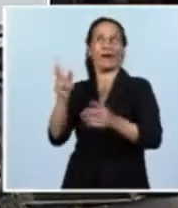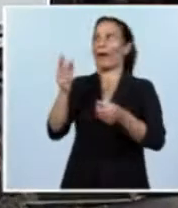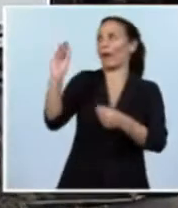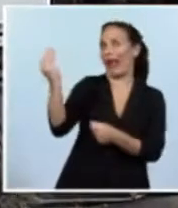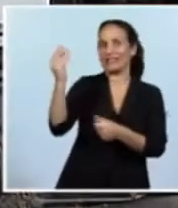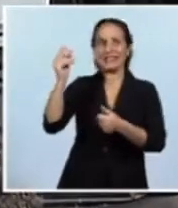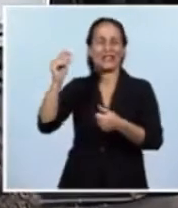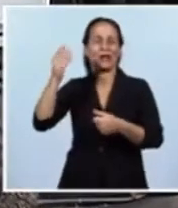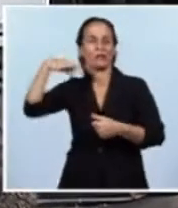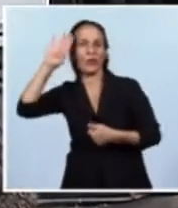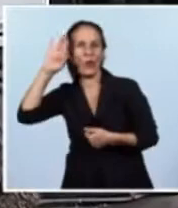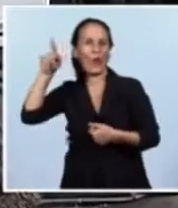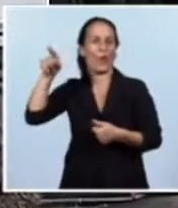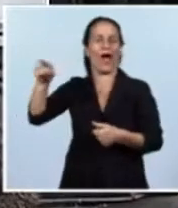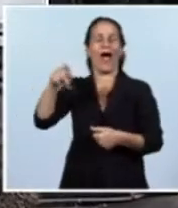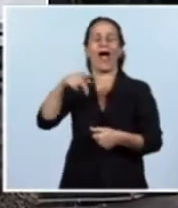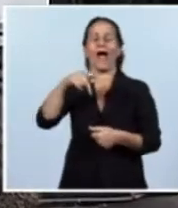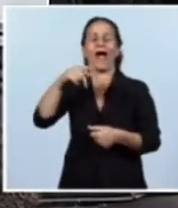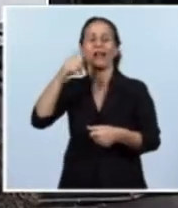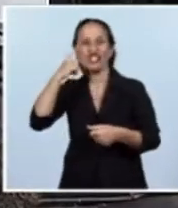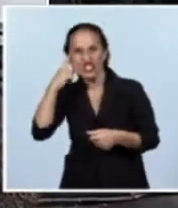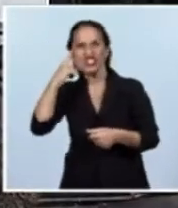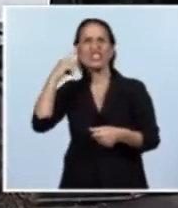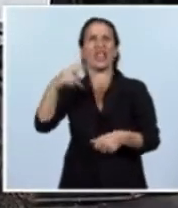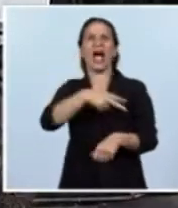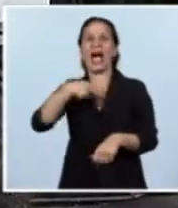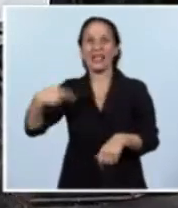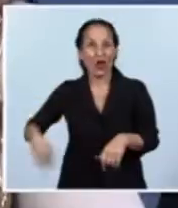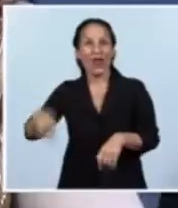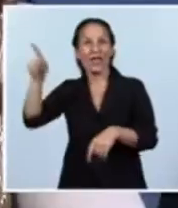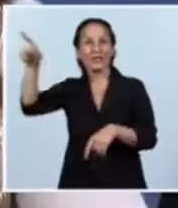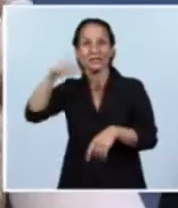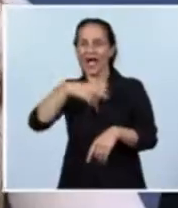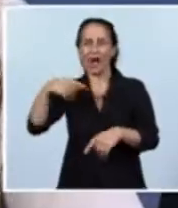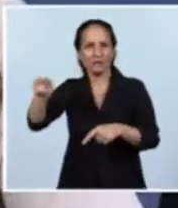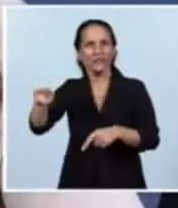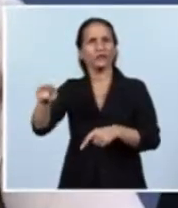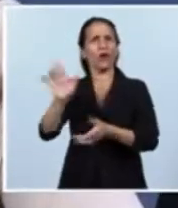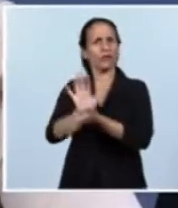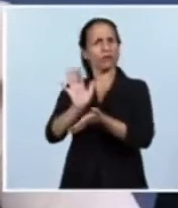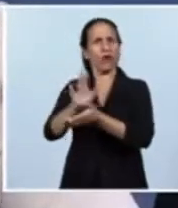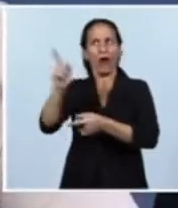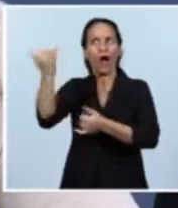Cuba, Indonesia, China y Estados Unidos, son los únicos que poseen estos